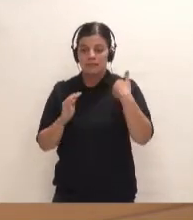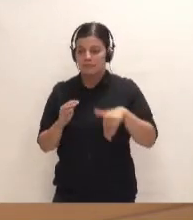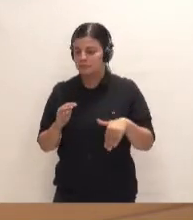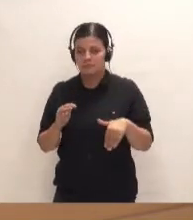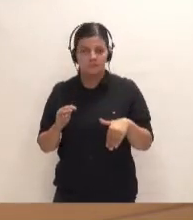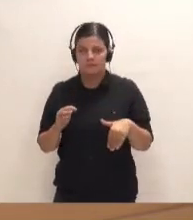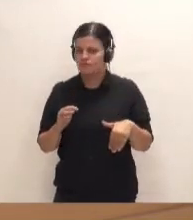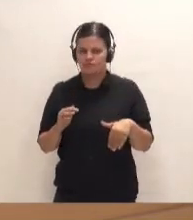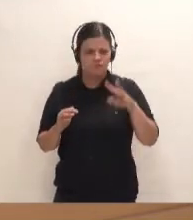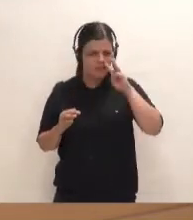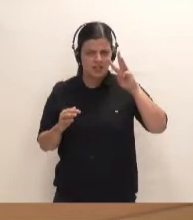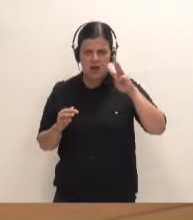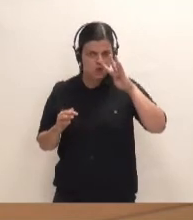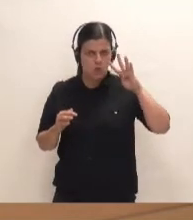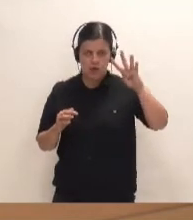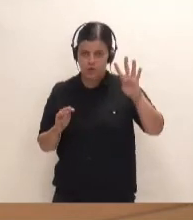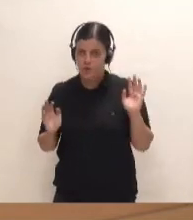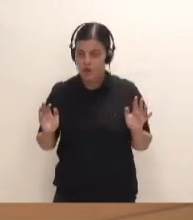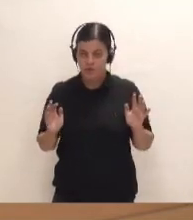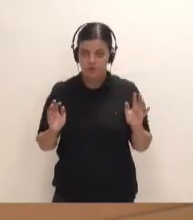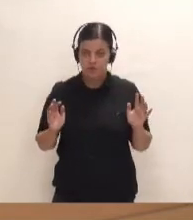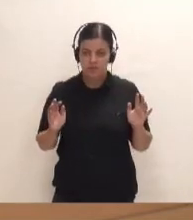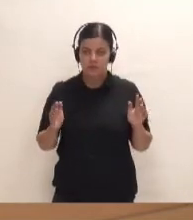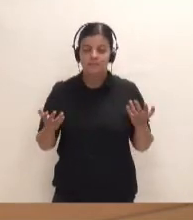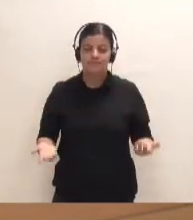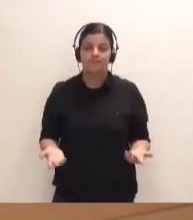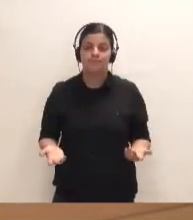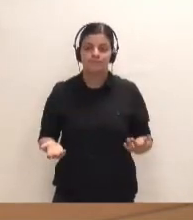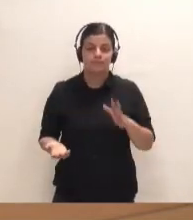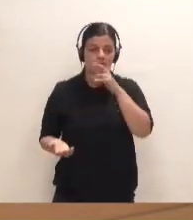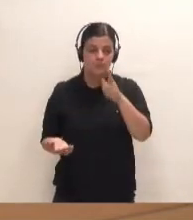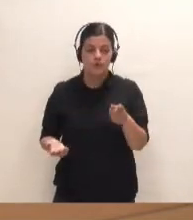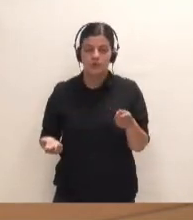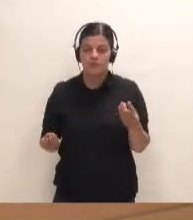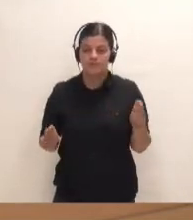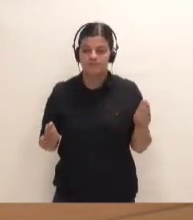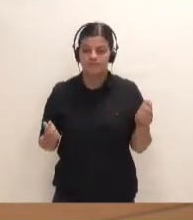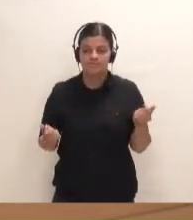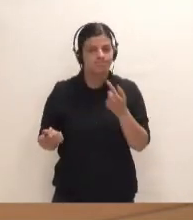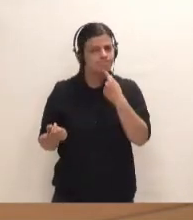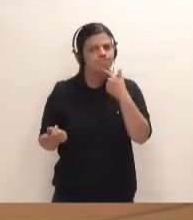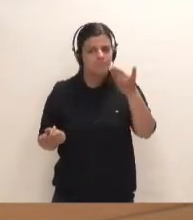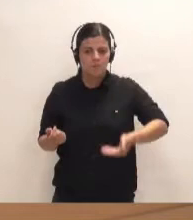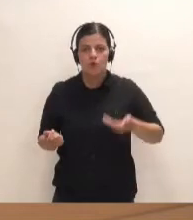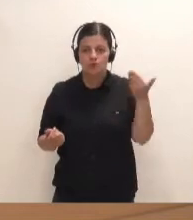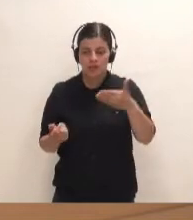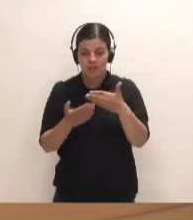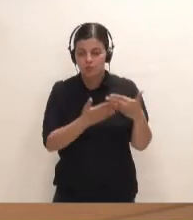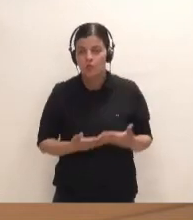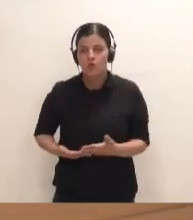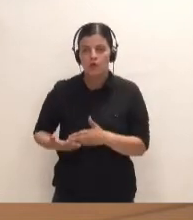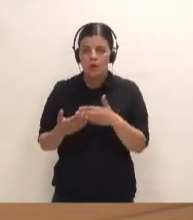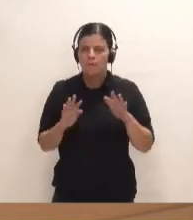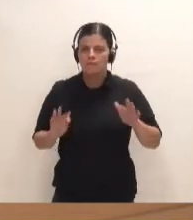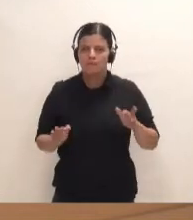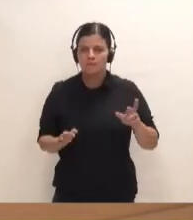hasta dentro de tres o cuatro años. Por eso, digo, es importante este estudio, pero, como